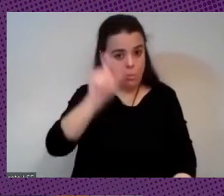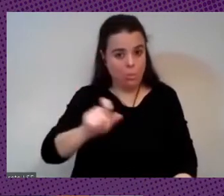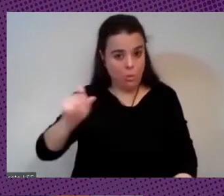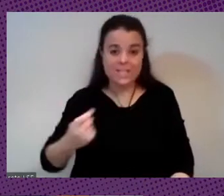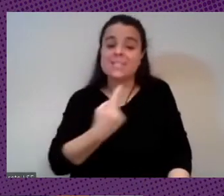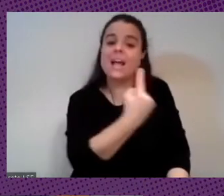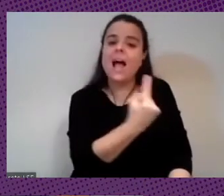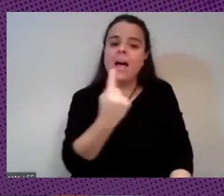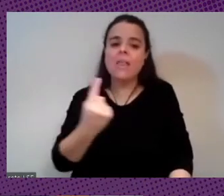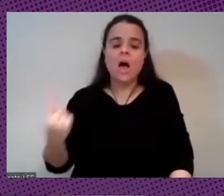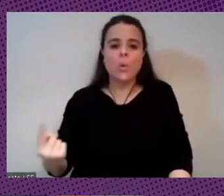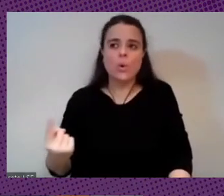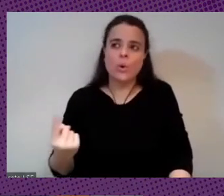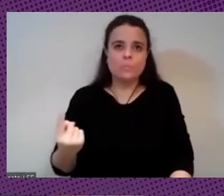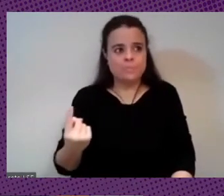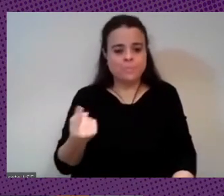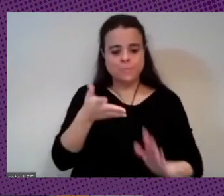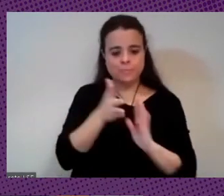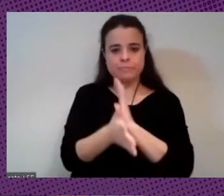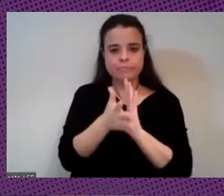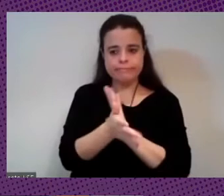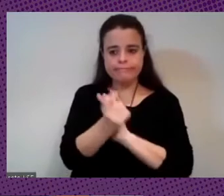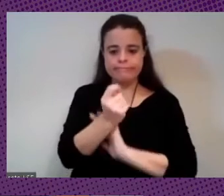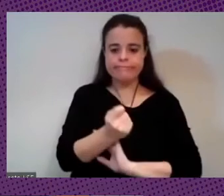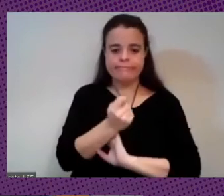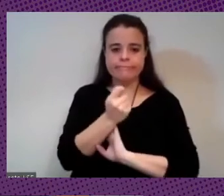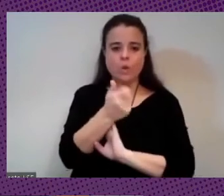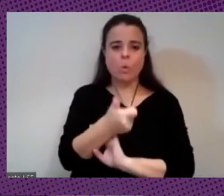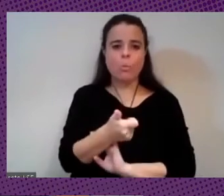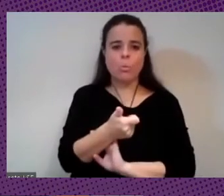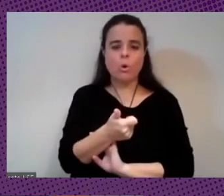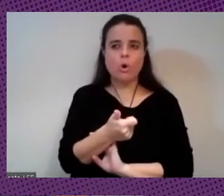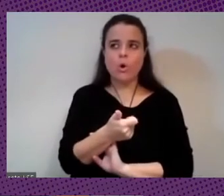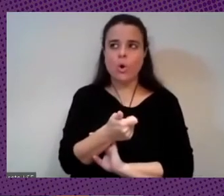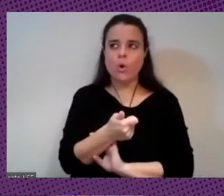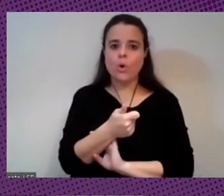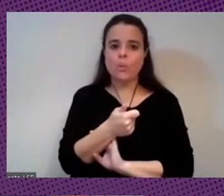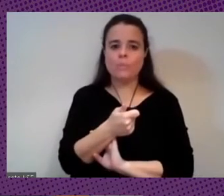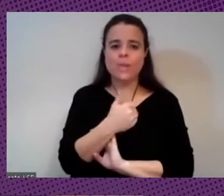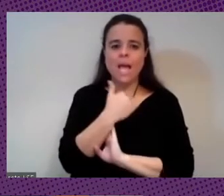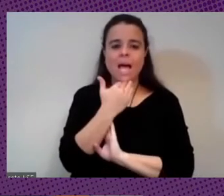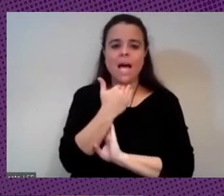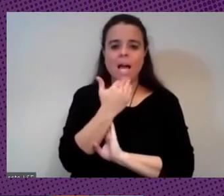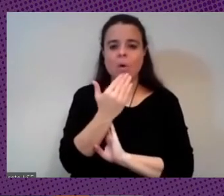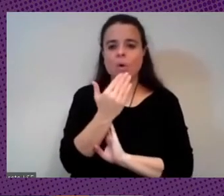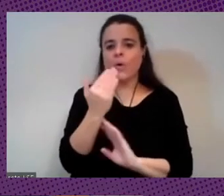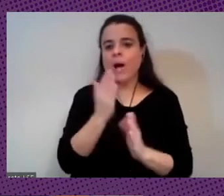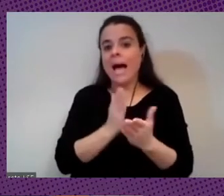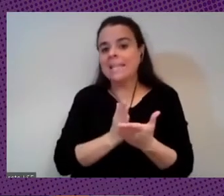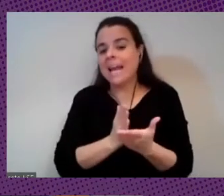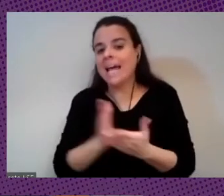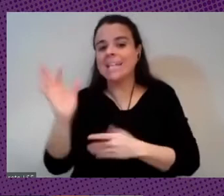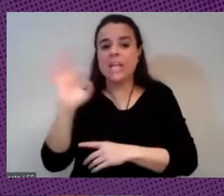un poco una línea sino de de intervención sino una línea de alternativas o sino una línea de esperanza